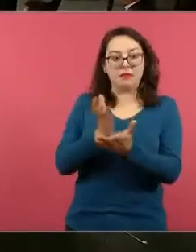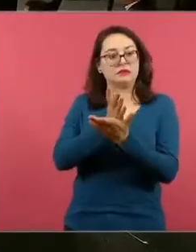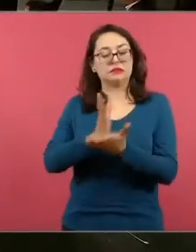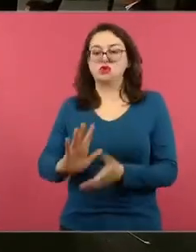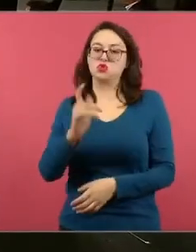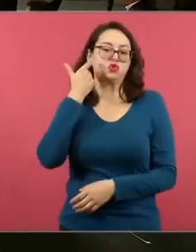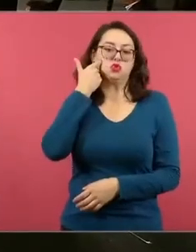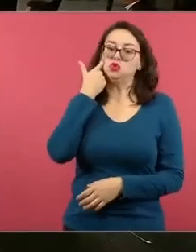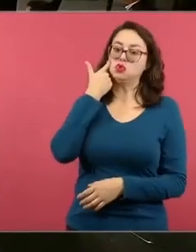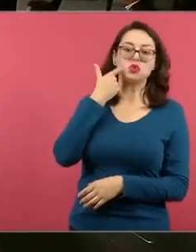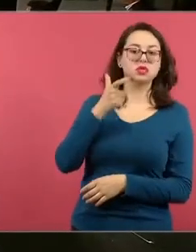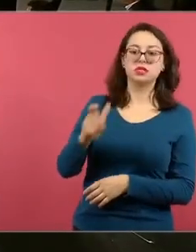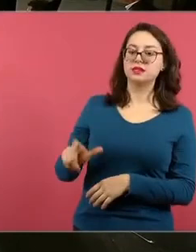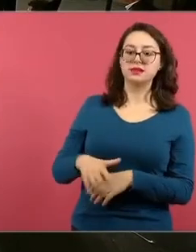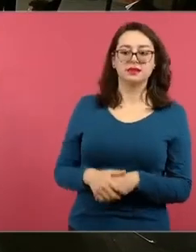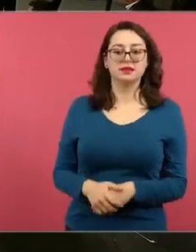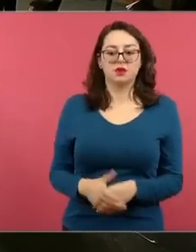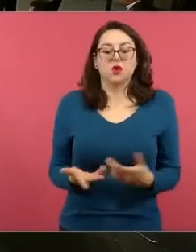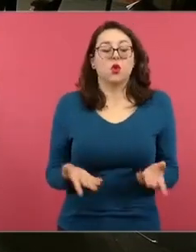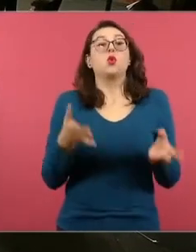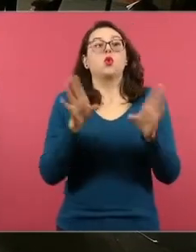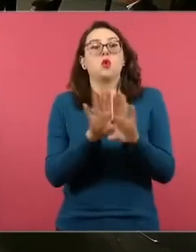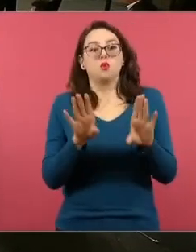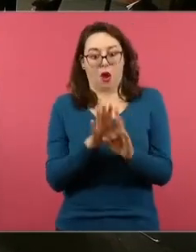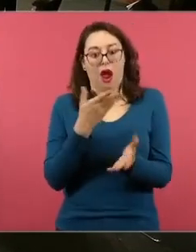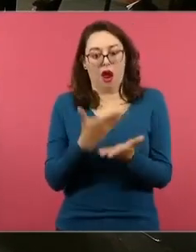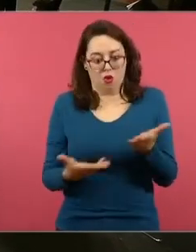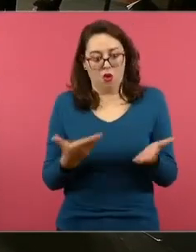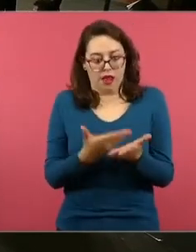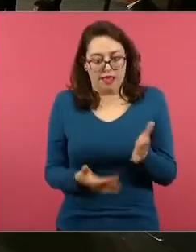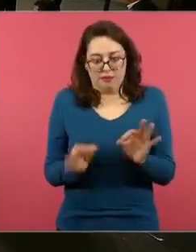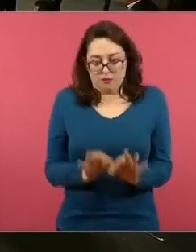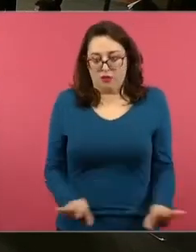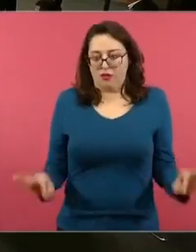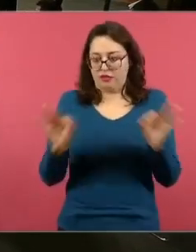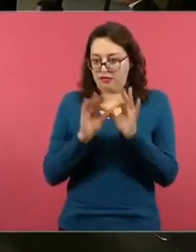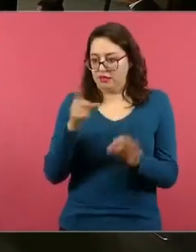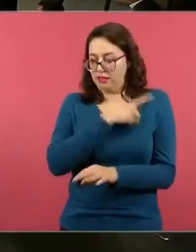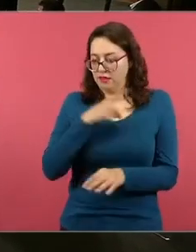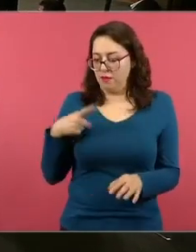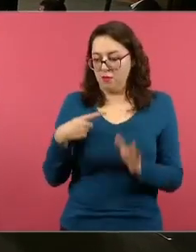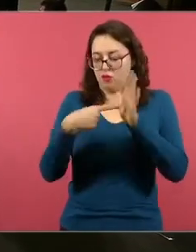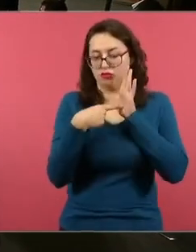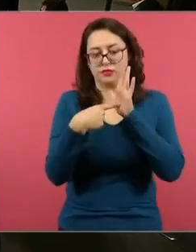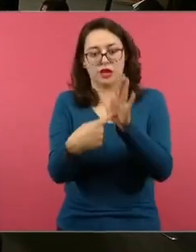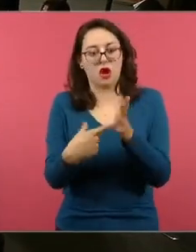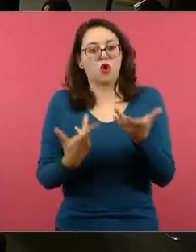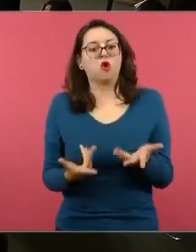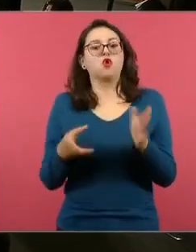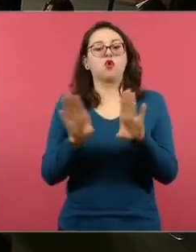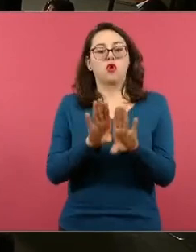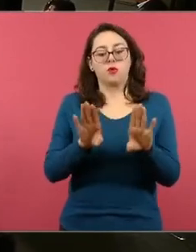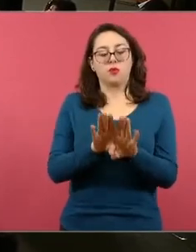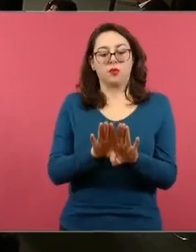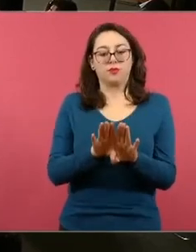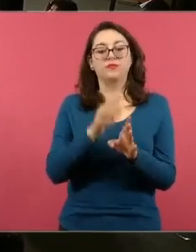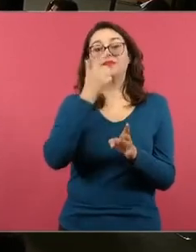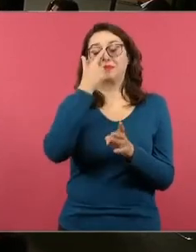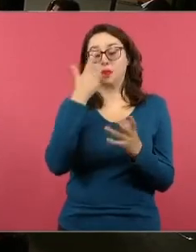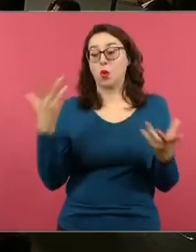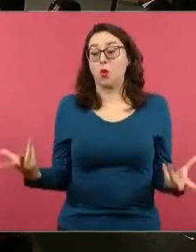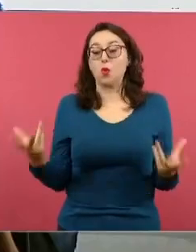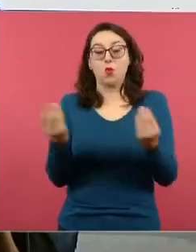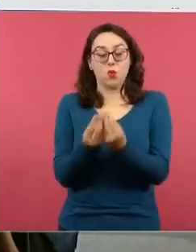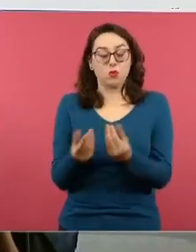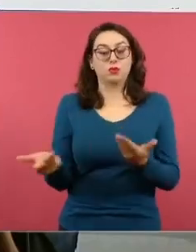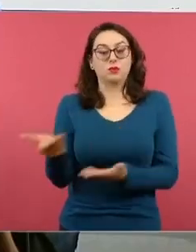entonces, bueno, uno de los elementos importantes en estos proyectos es la construcción colectiva.